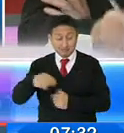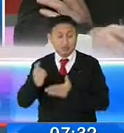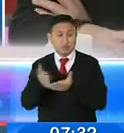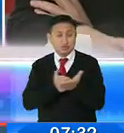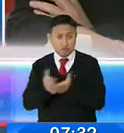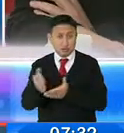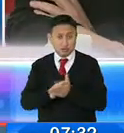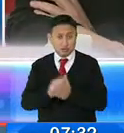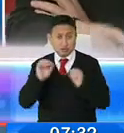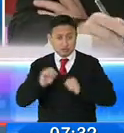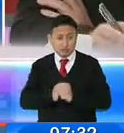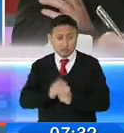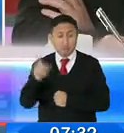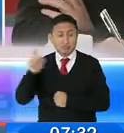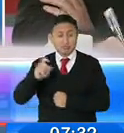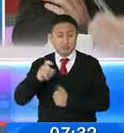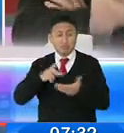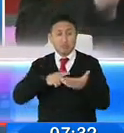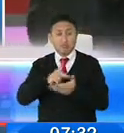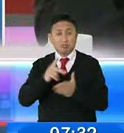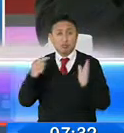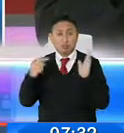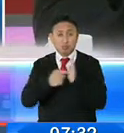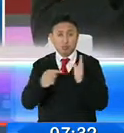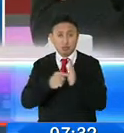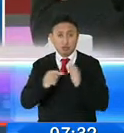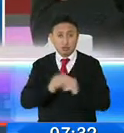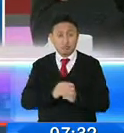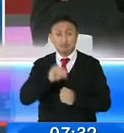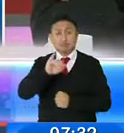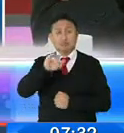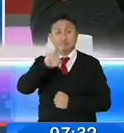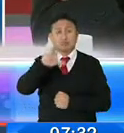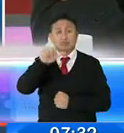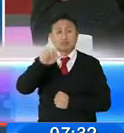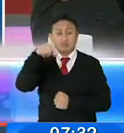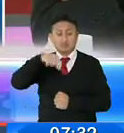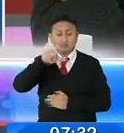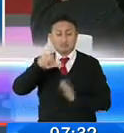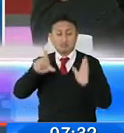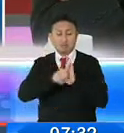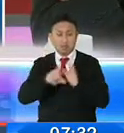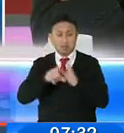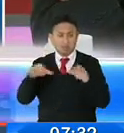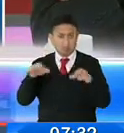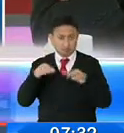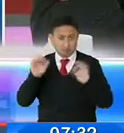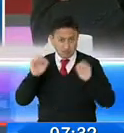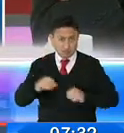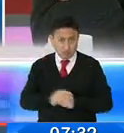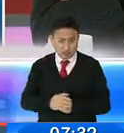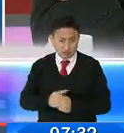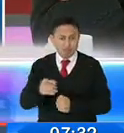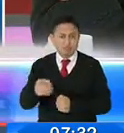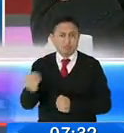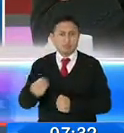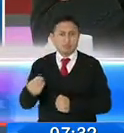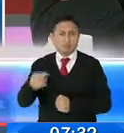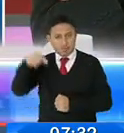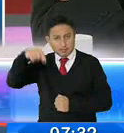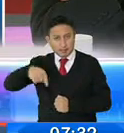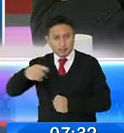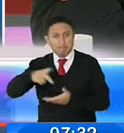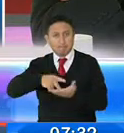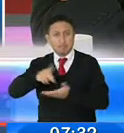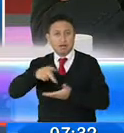que graba un impuesto al valor agregado, y que lo que se hizo en la Ley de Simplificación que fue aprobada, es justamente formalizar